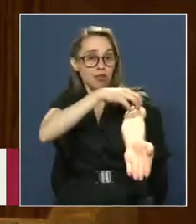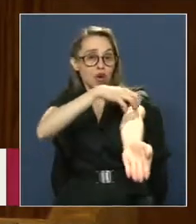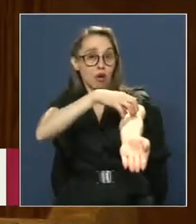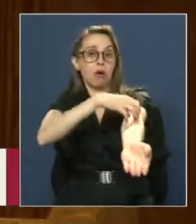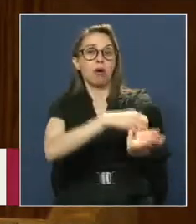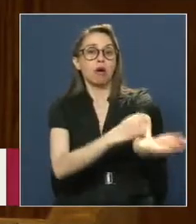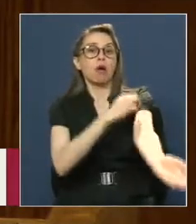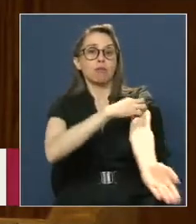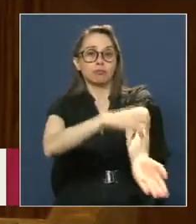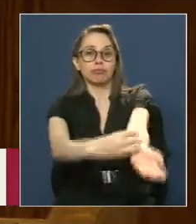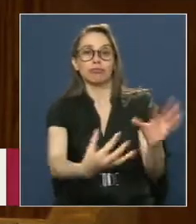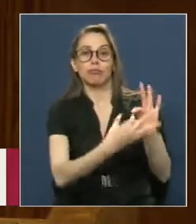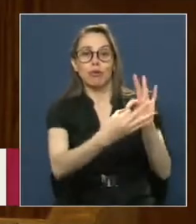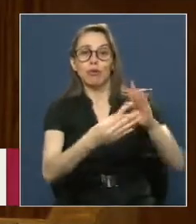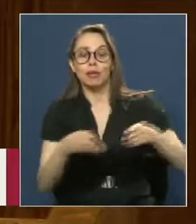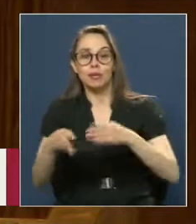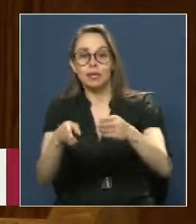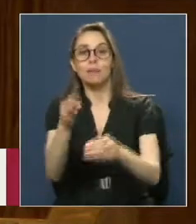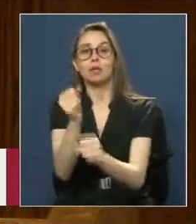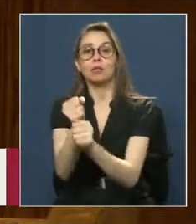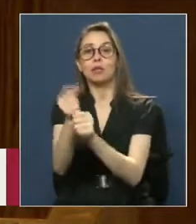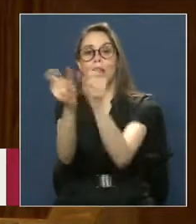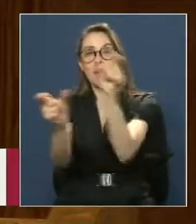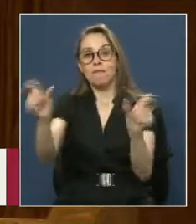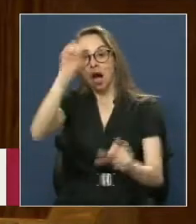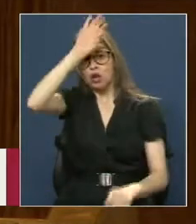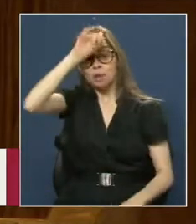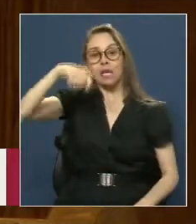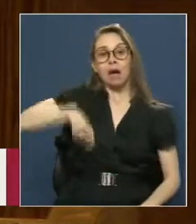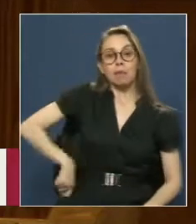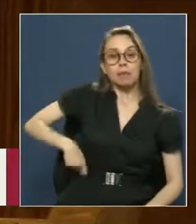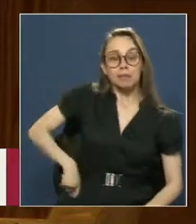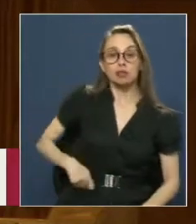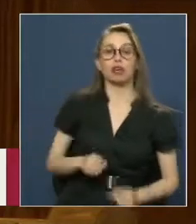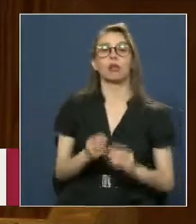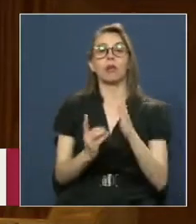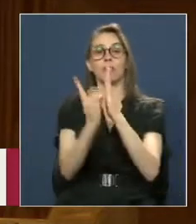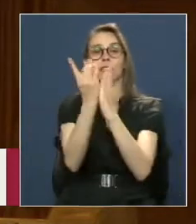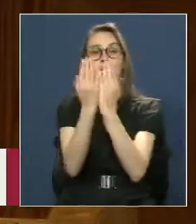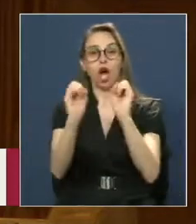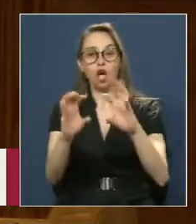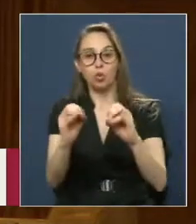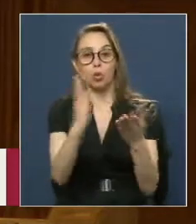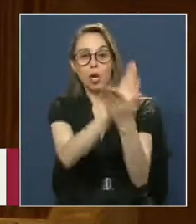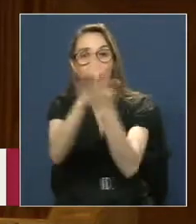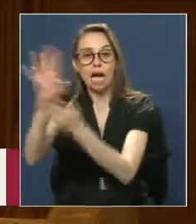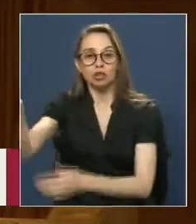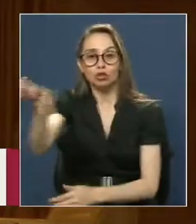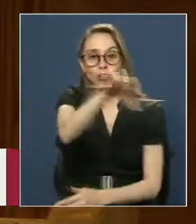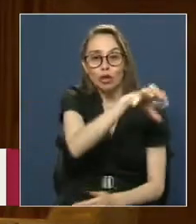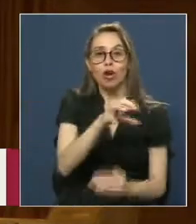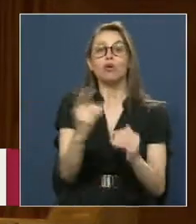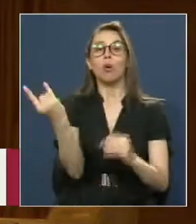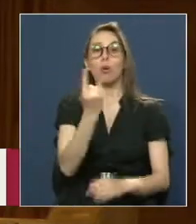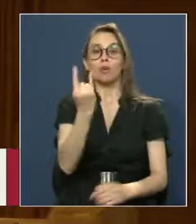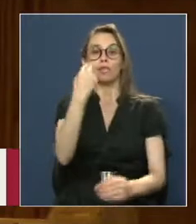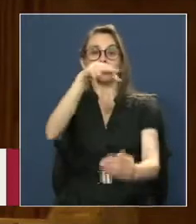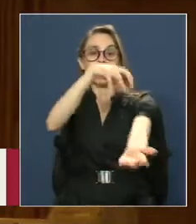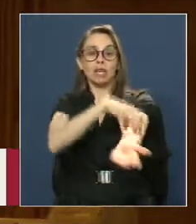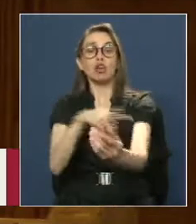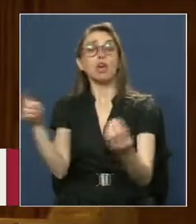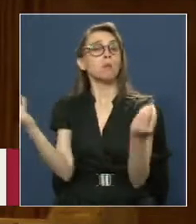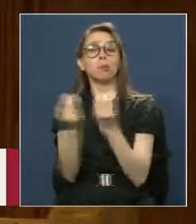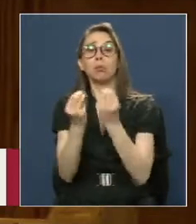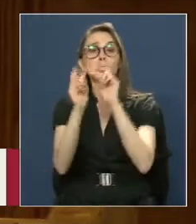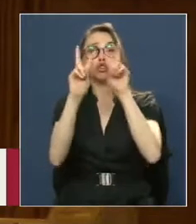La previsión De los trabajadores De la minería El desarrollo De la educación Las universidades Regionales Y muchos otros temas